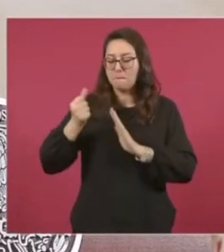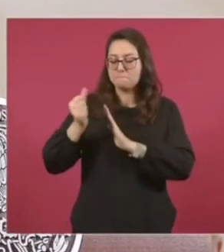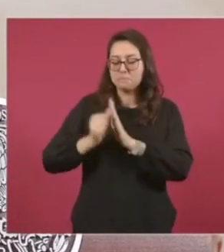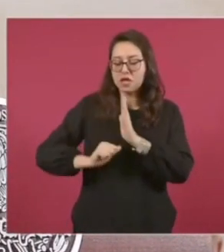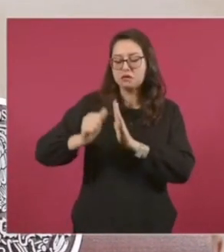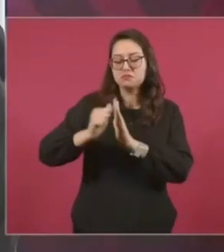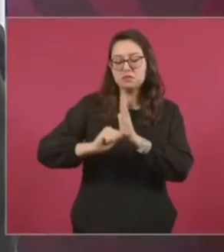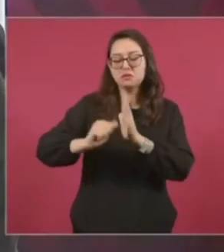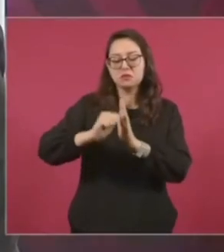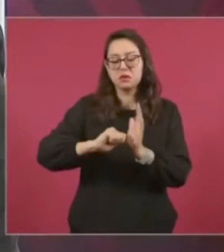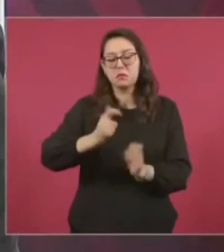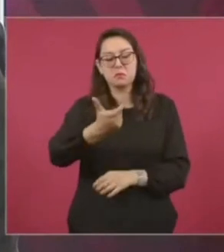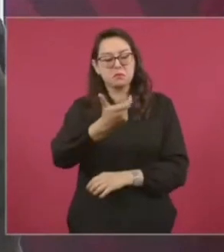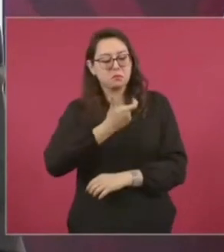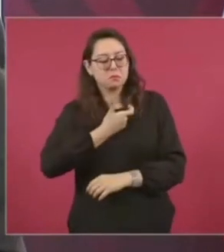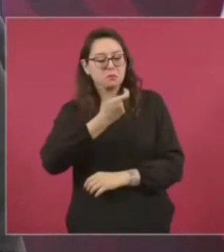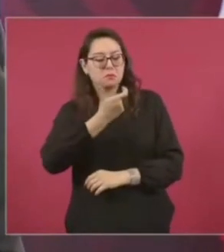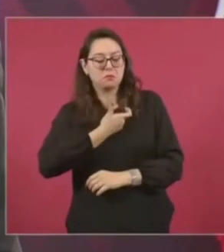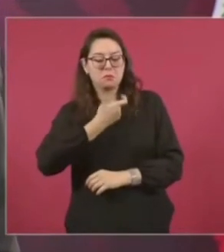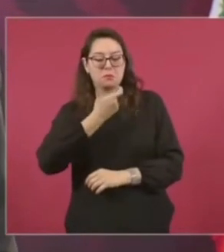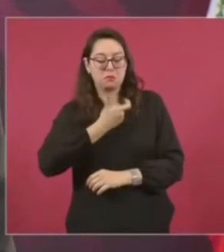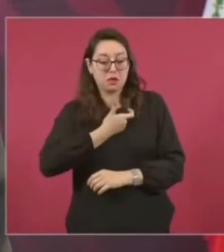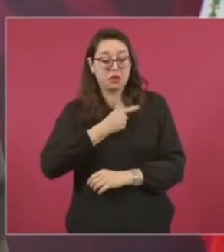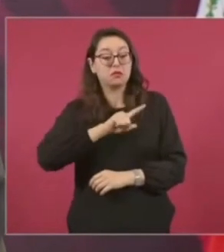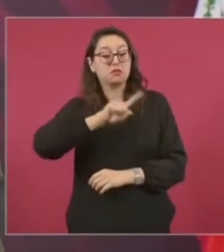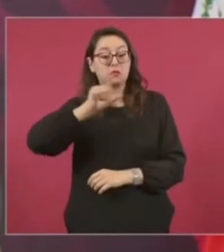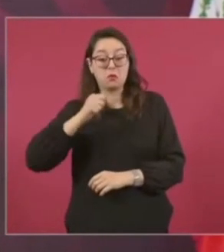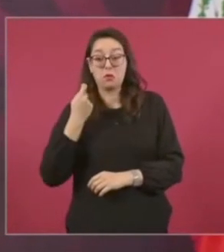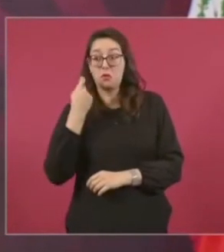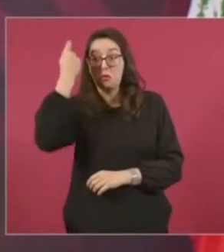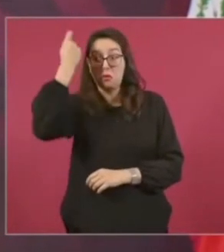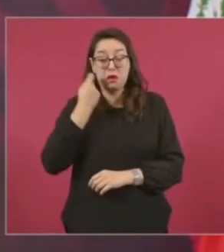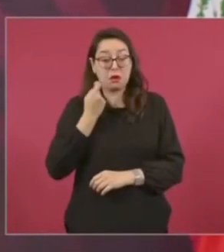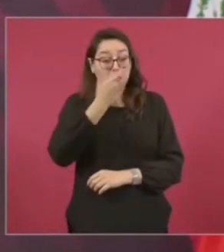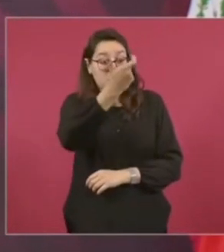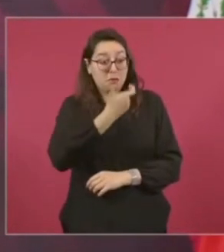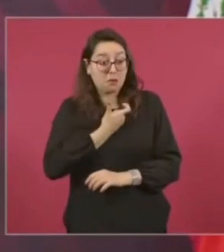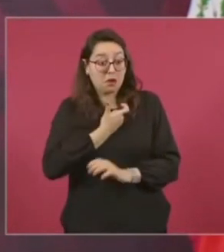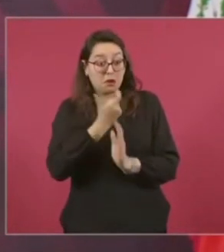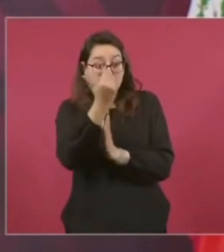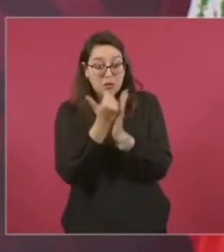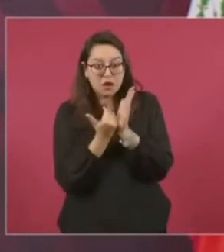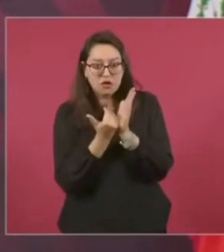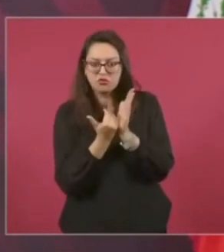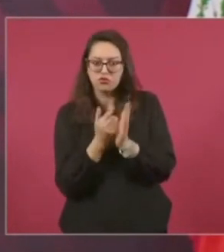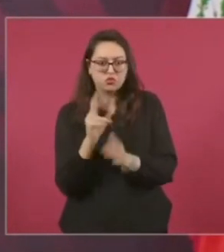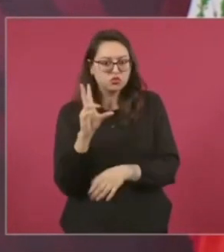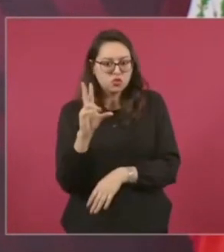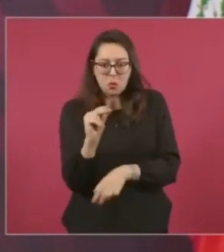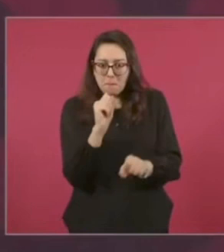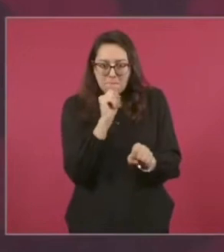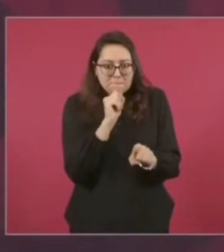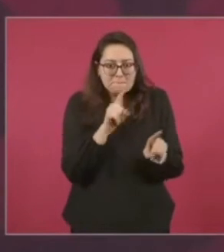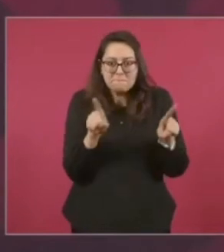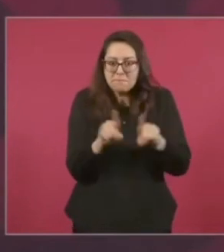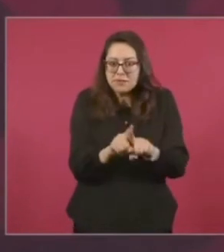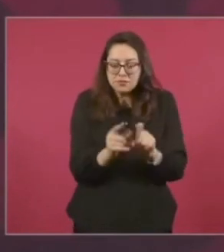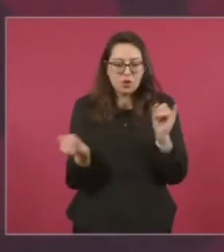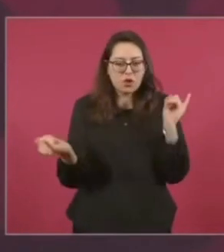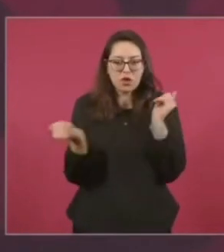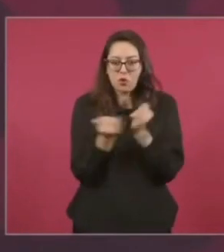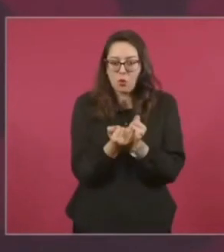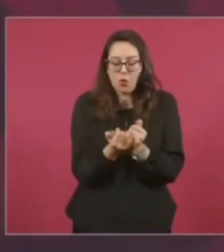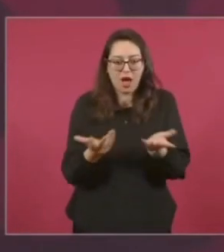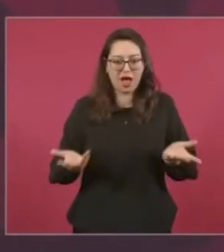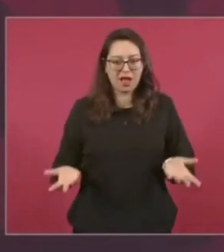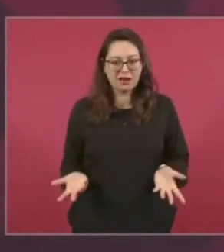o tres, que cuando te jubiles eso sea lo que recibas, que no recibas la